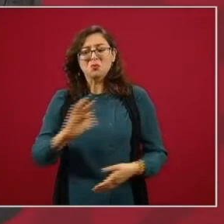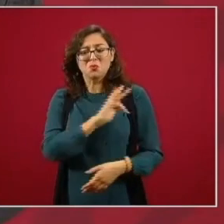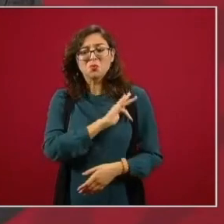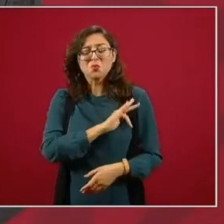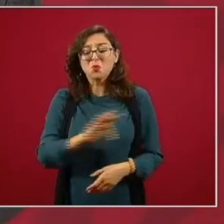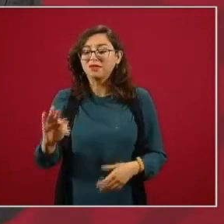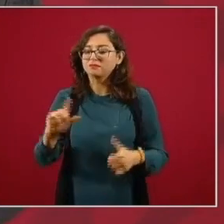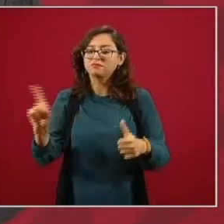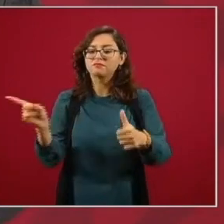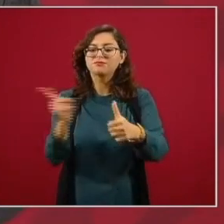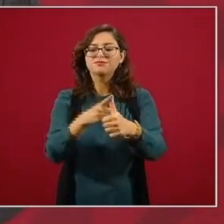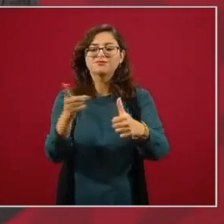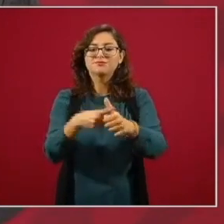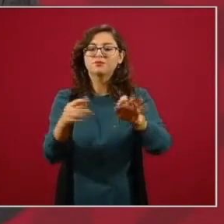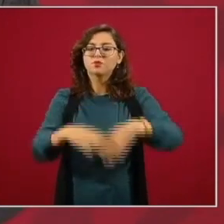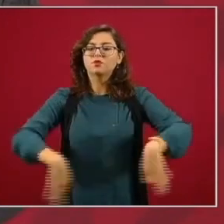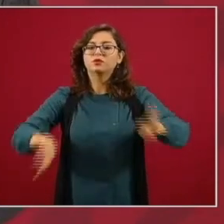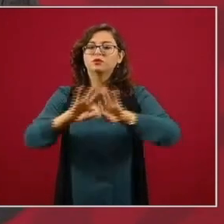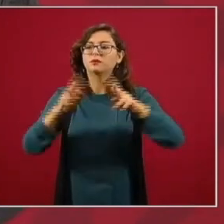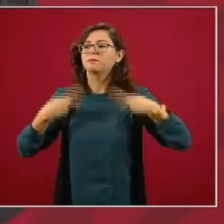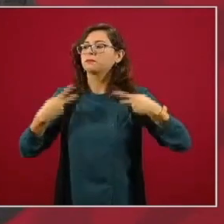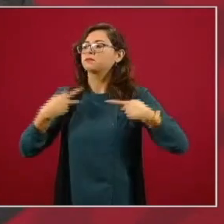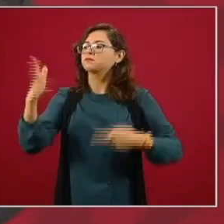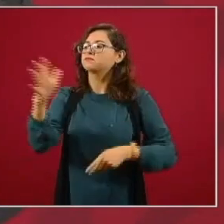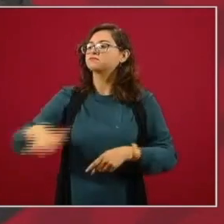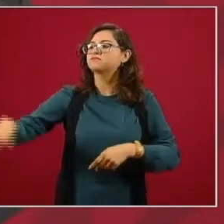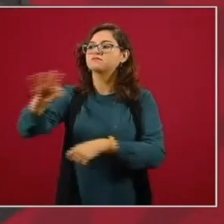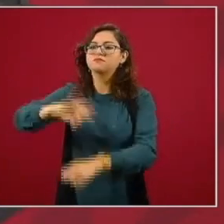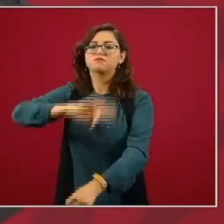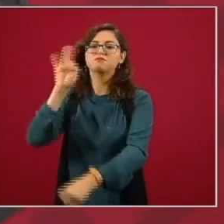delante el interés del pueblo el interés de la nación